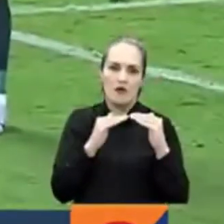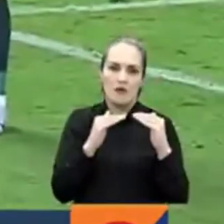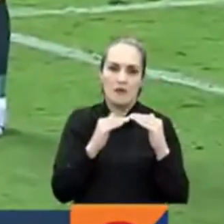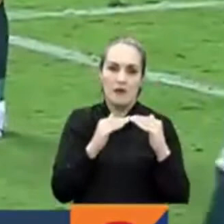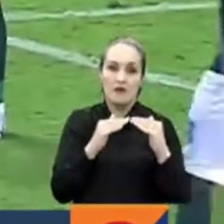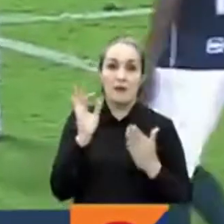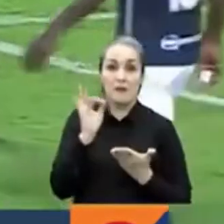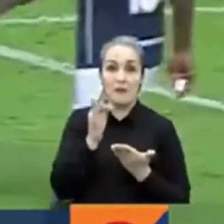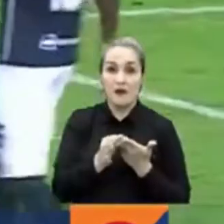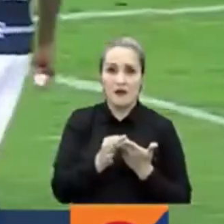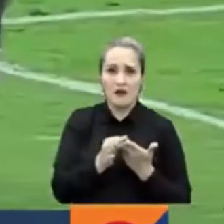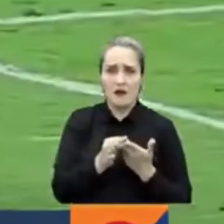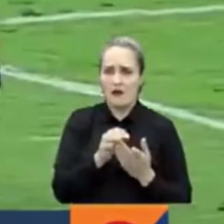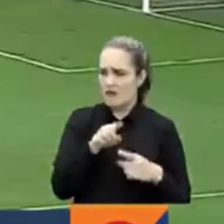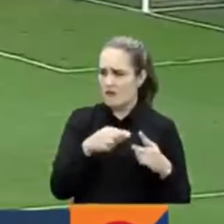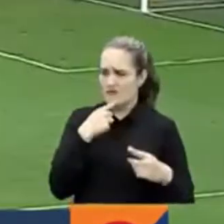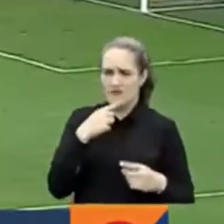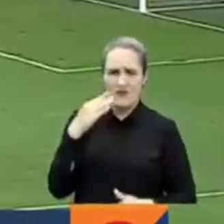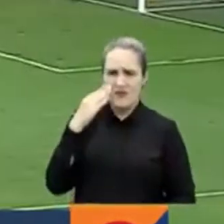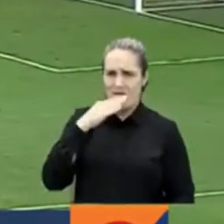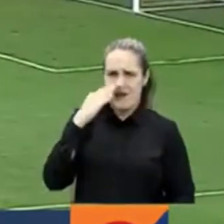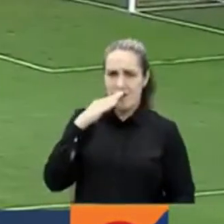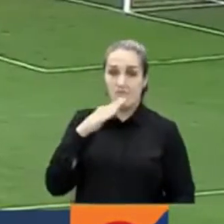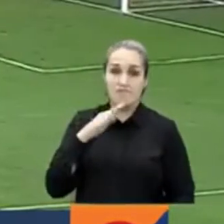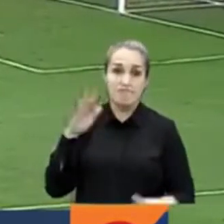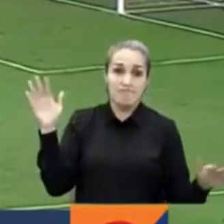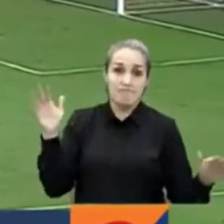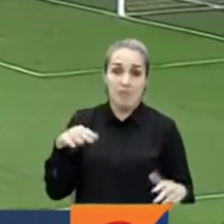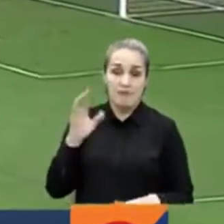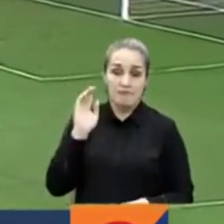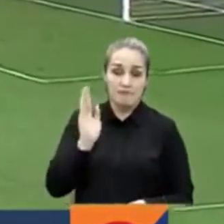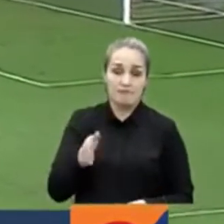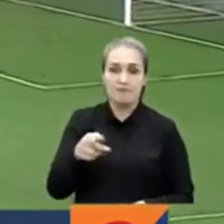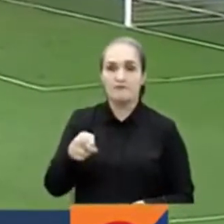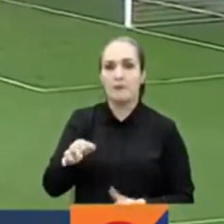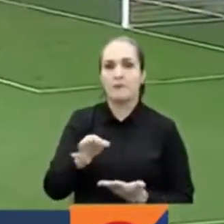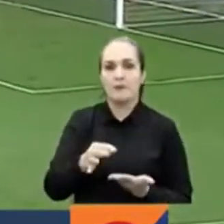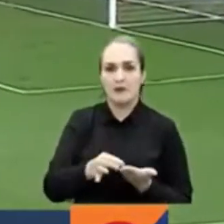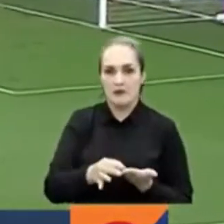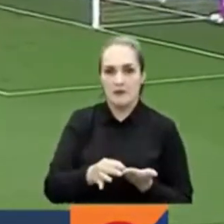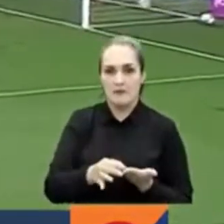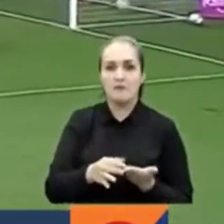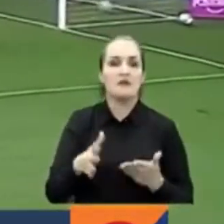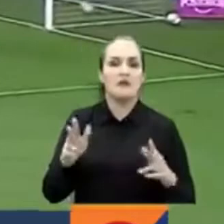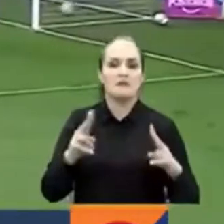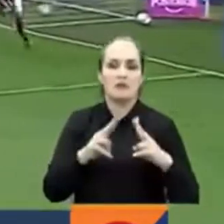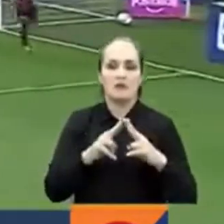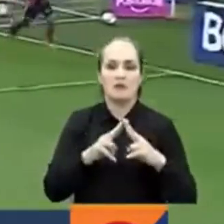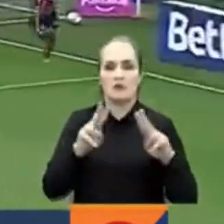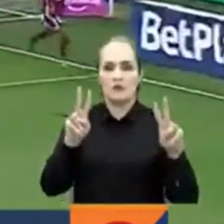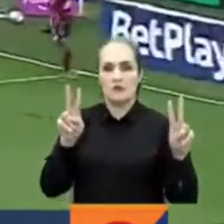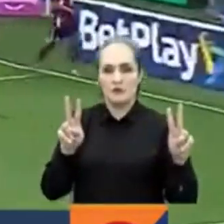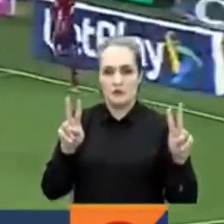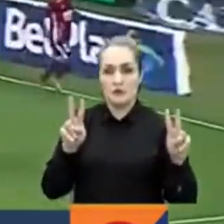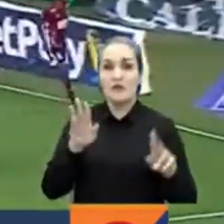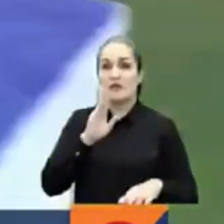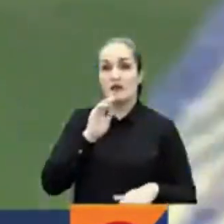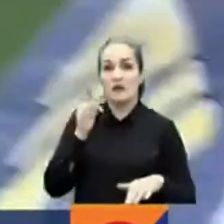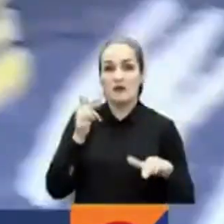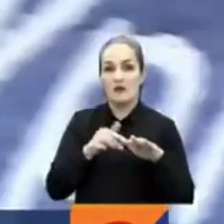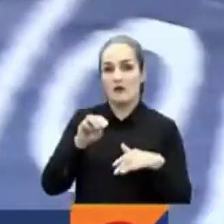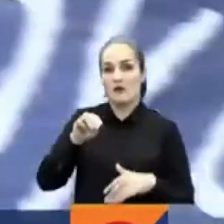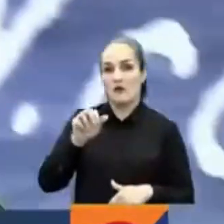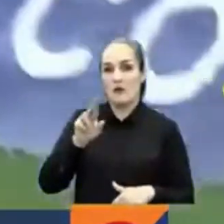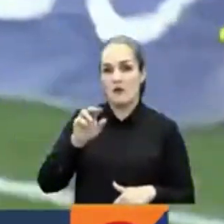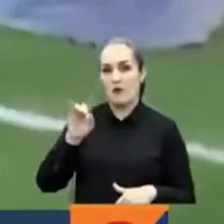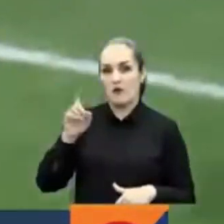penal que para muchos no fue, pero que sentenció el árbitro central. Y por lo cual, gracias a Marrugo, se dividieron